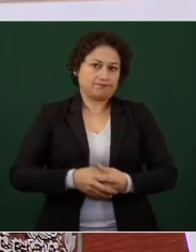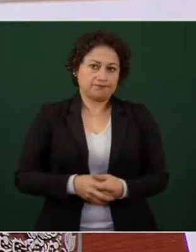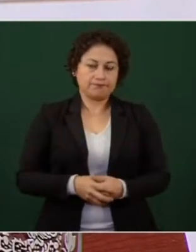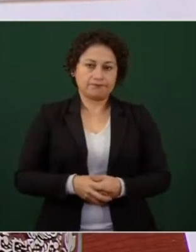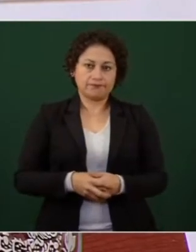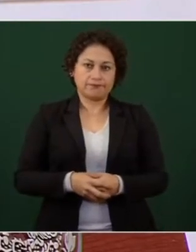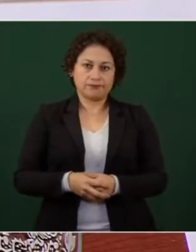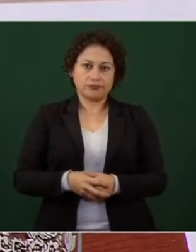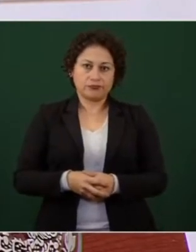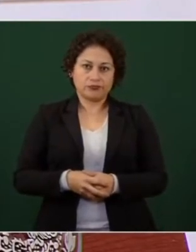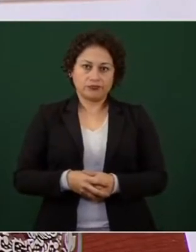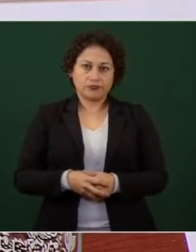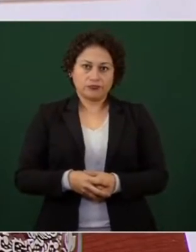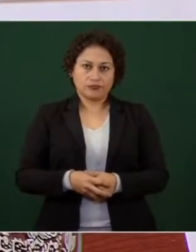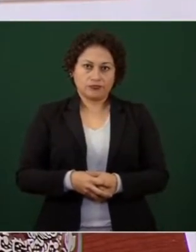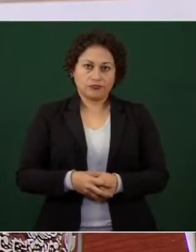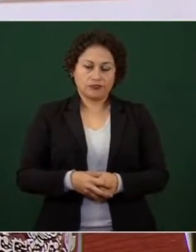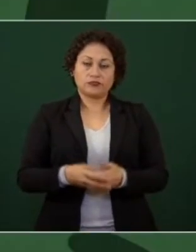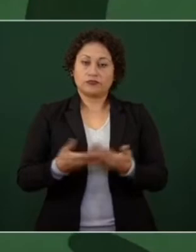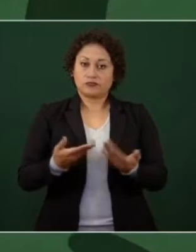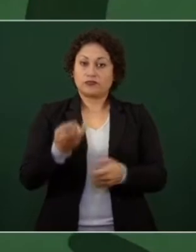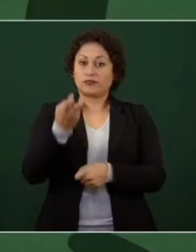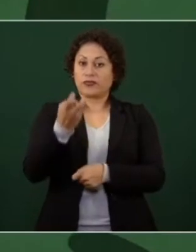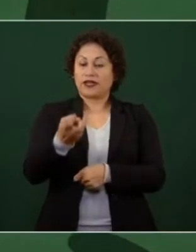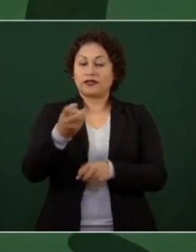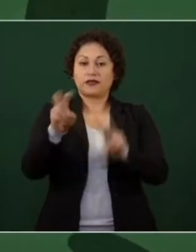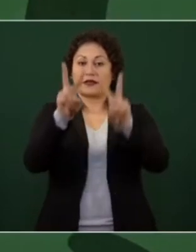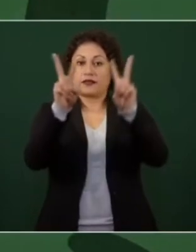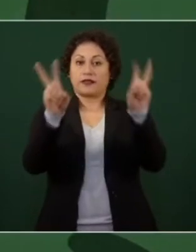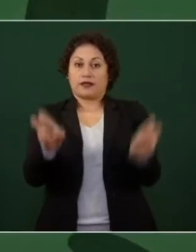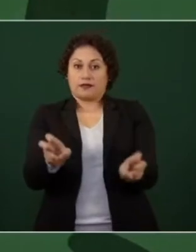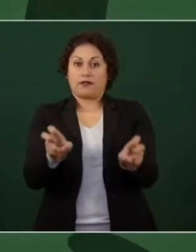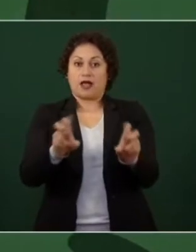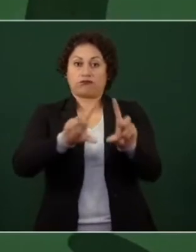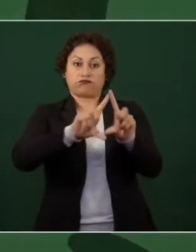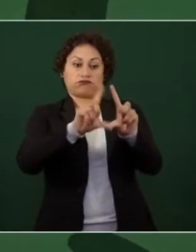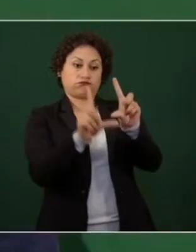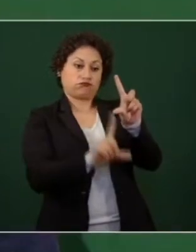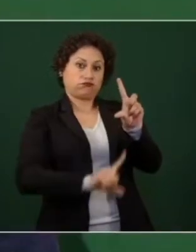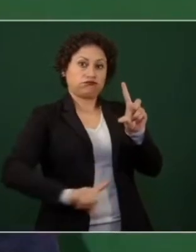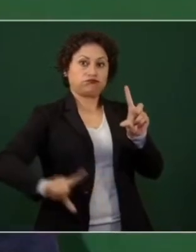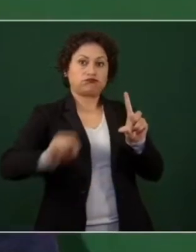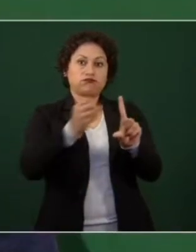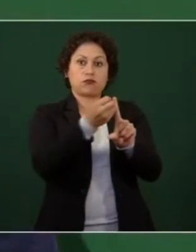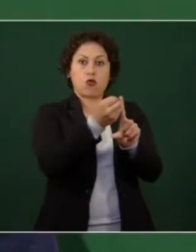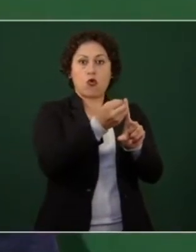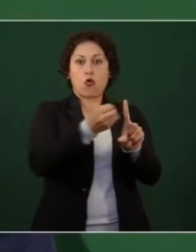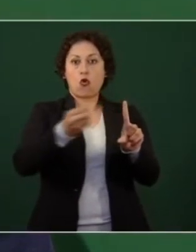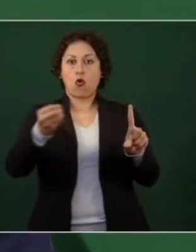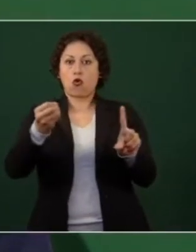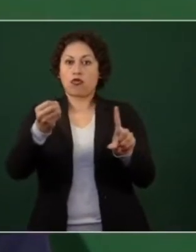y tiene que ver con la seguridad del estado tiene que ver con la estabilidad